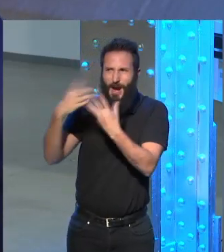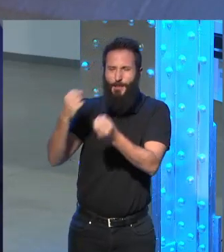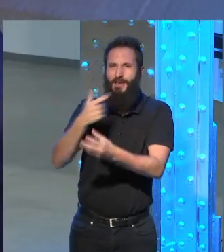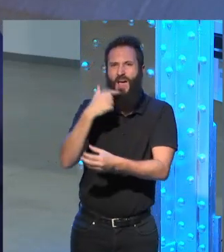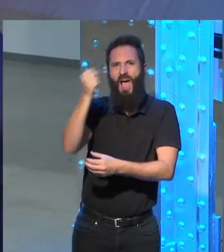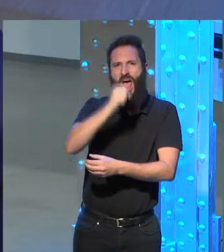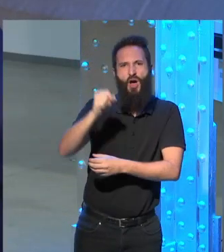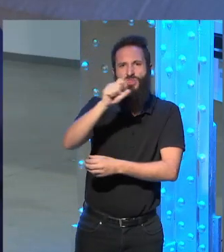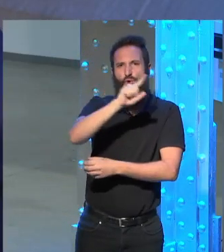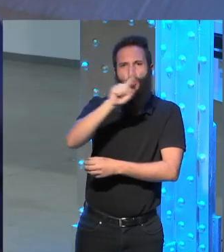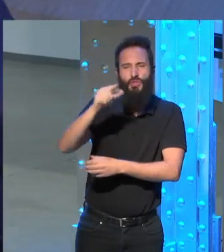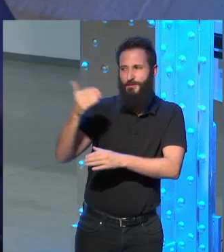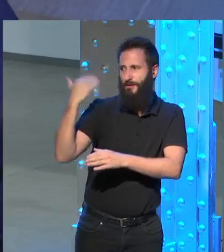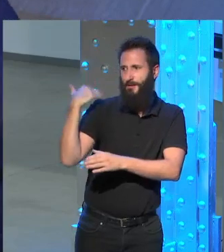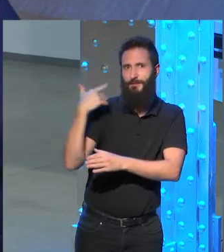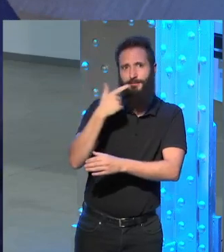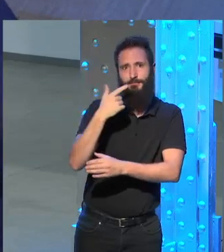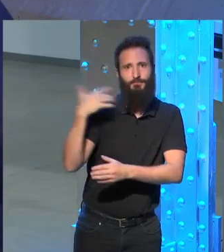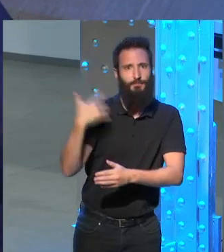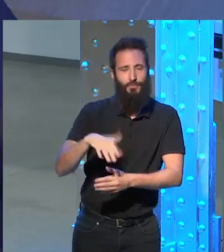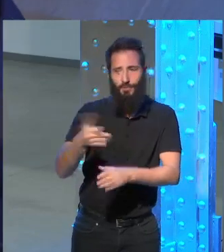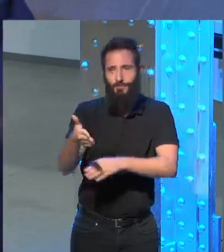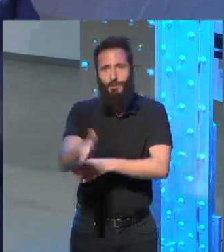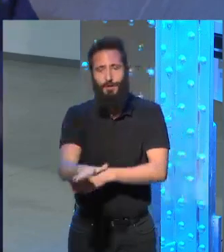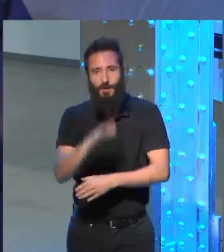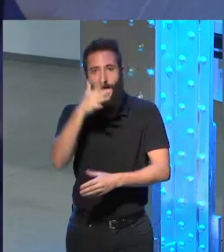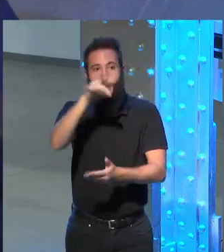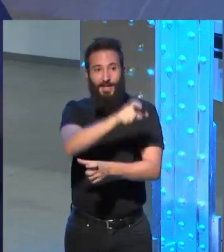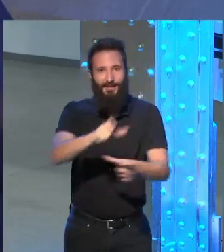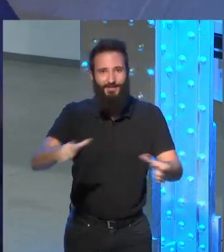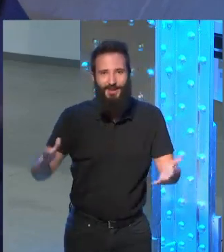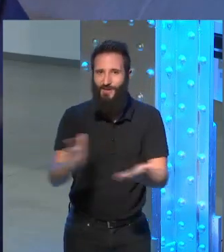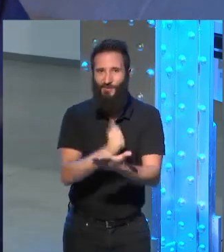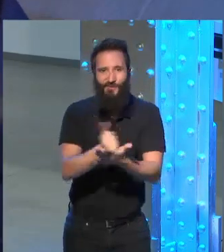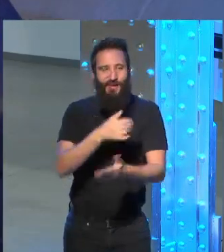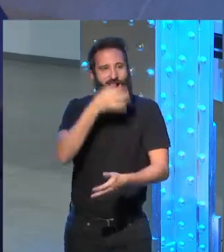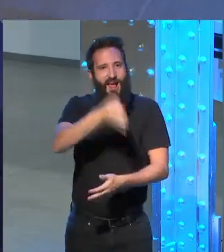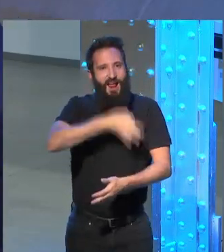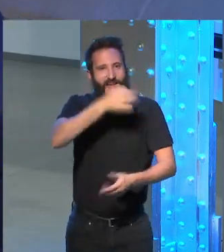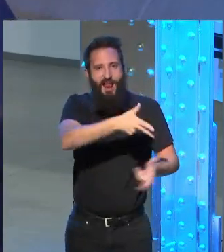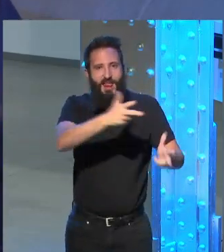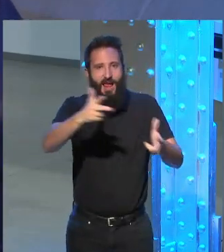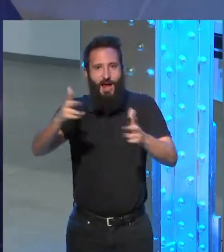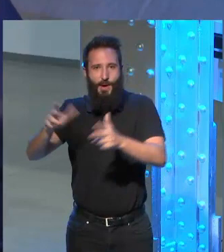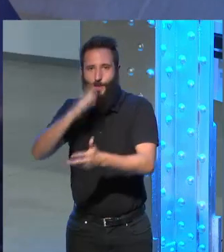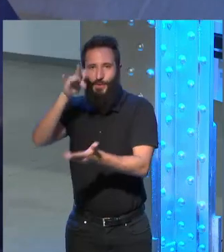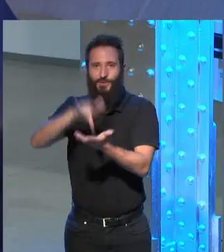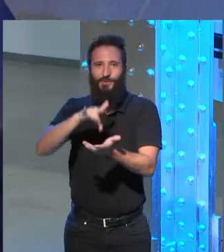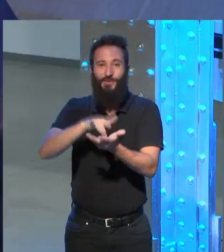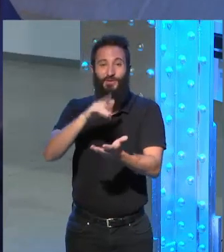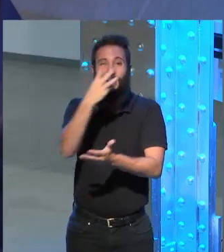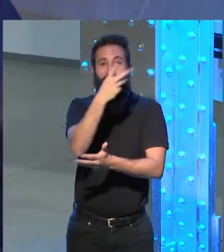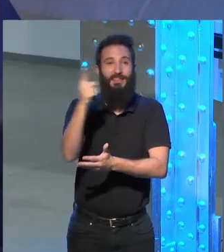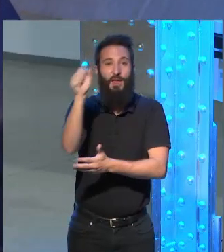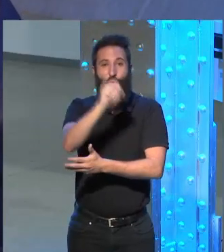y la gente ahora sí hablaba con mucha libertad de las cosas que habían ocurrido durante los 31 años de